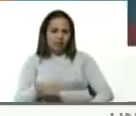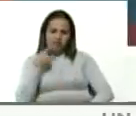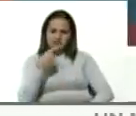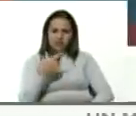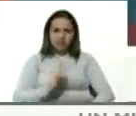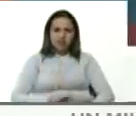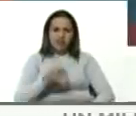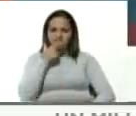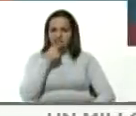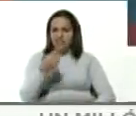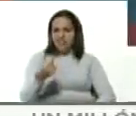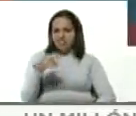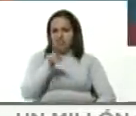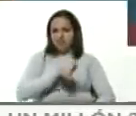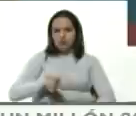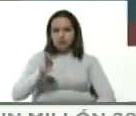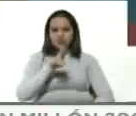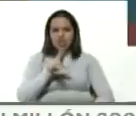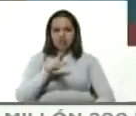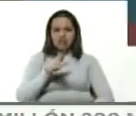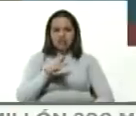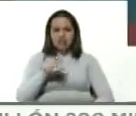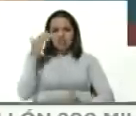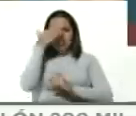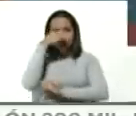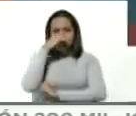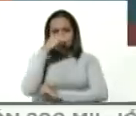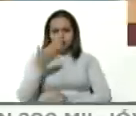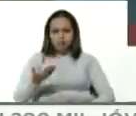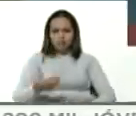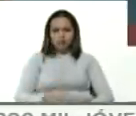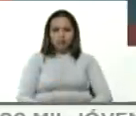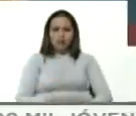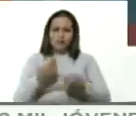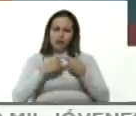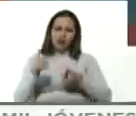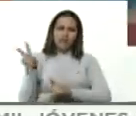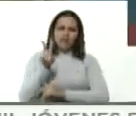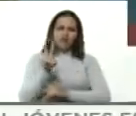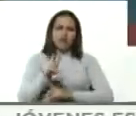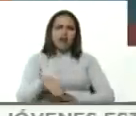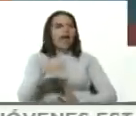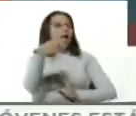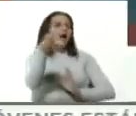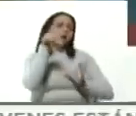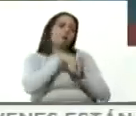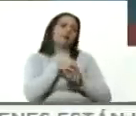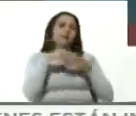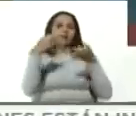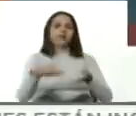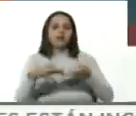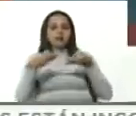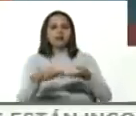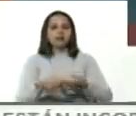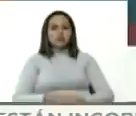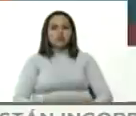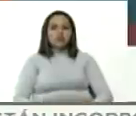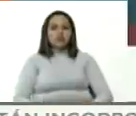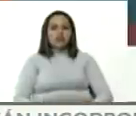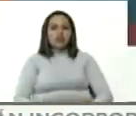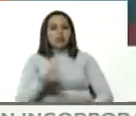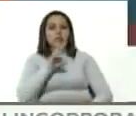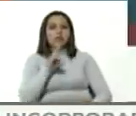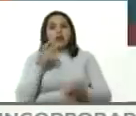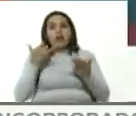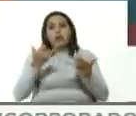usar la etiqueta de terrorista para descalificar. Pero bueno, a Venezuela la meten, en Venezuela hay una confederación de terroristas